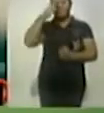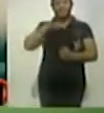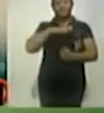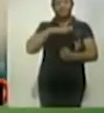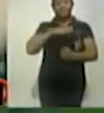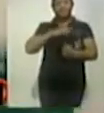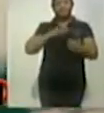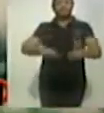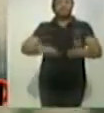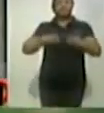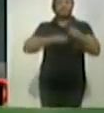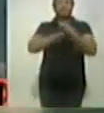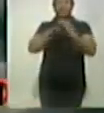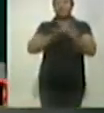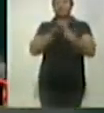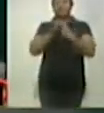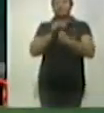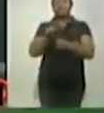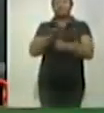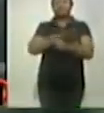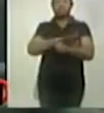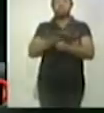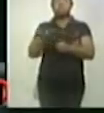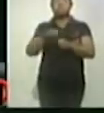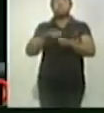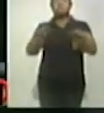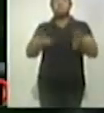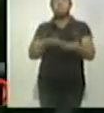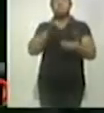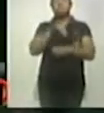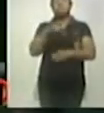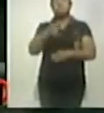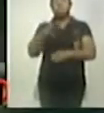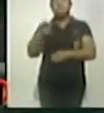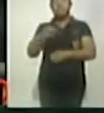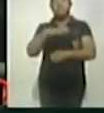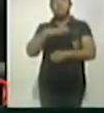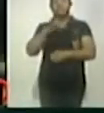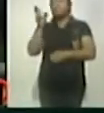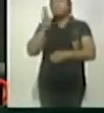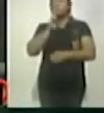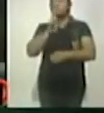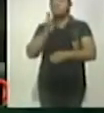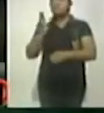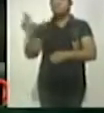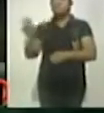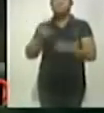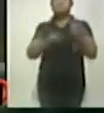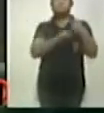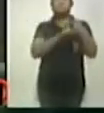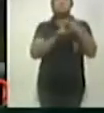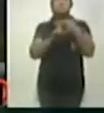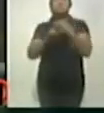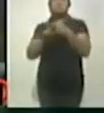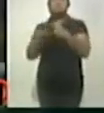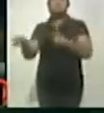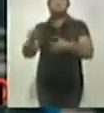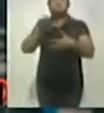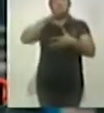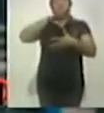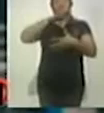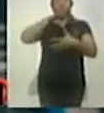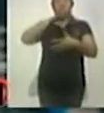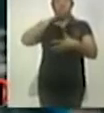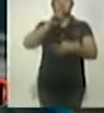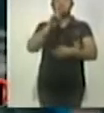críticos de la pandemia donde varios de los equipos de la Liga MX han resultado con positivos en sus planteles, las Águilas son uno de